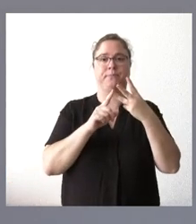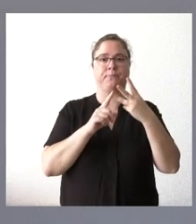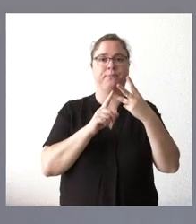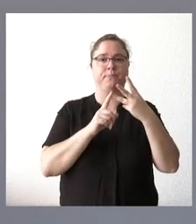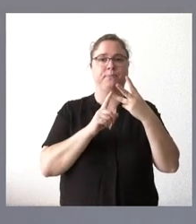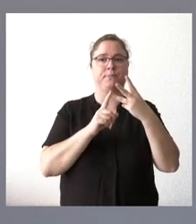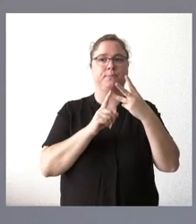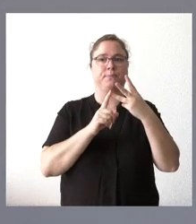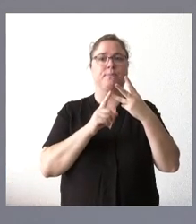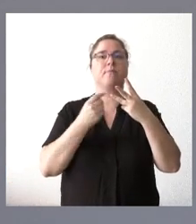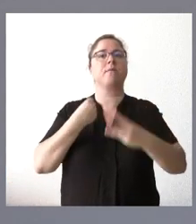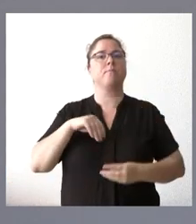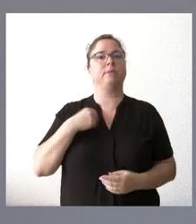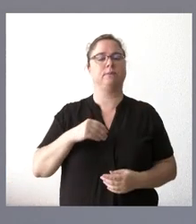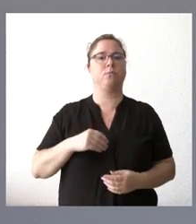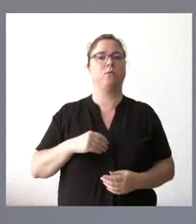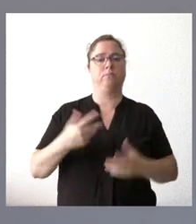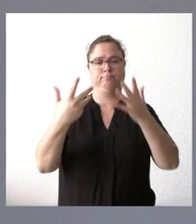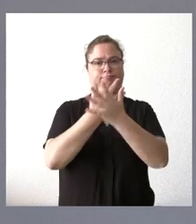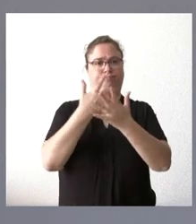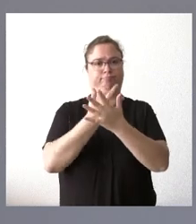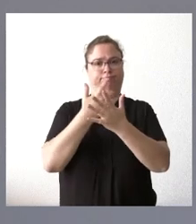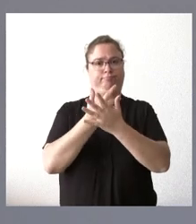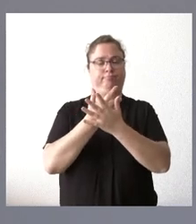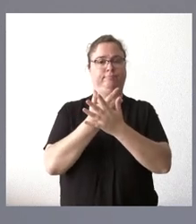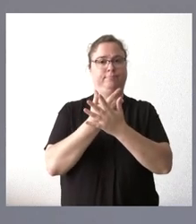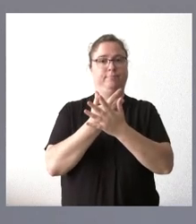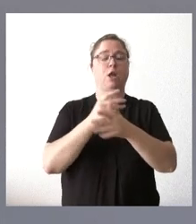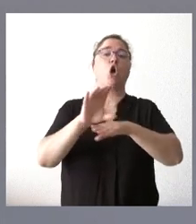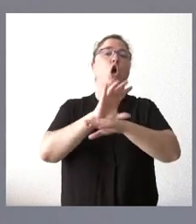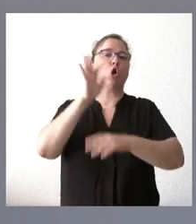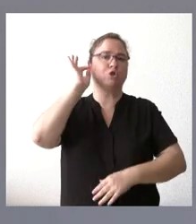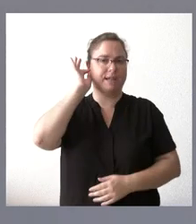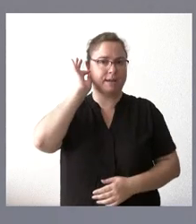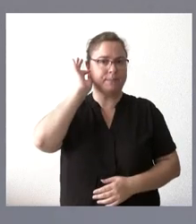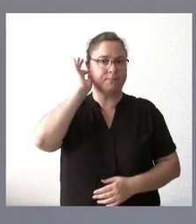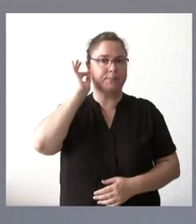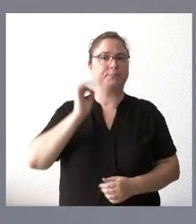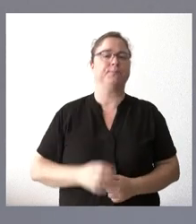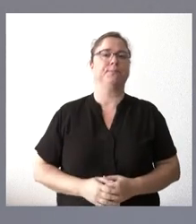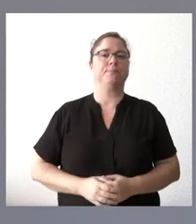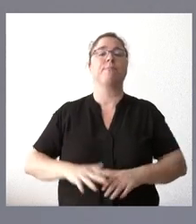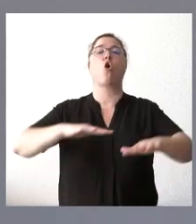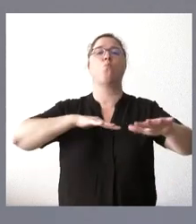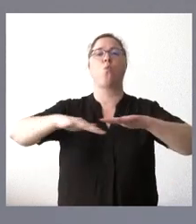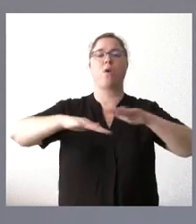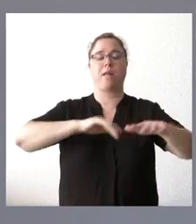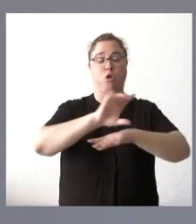de la que nos ha informado la consejera de Movilidad y